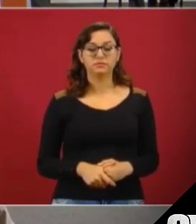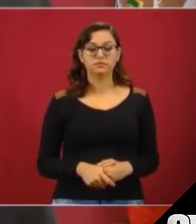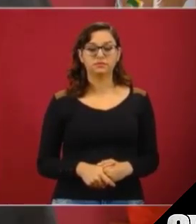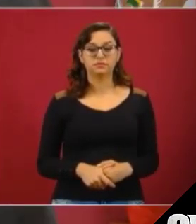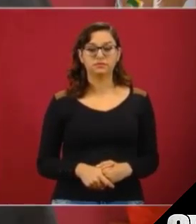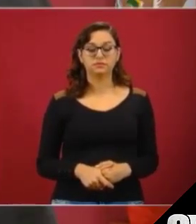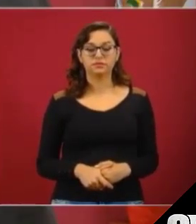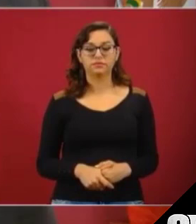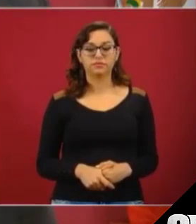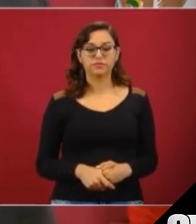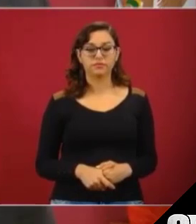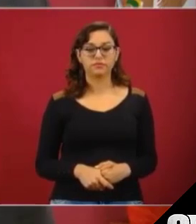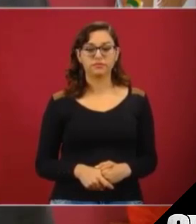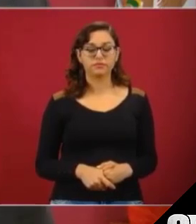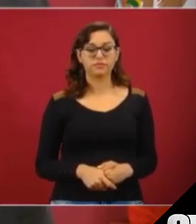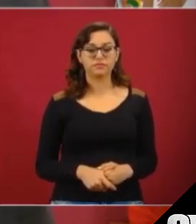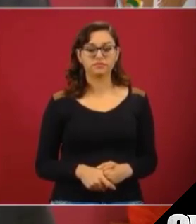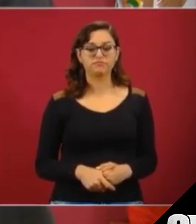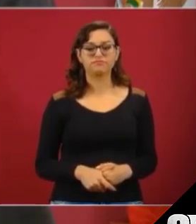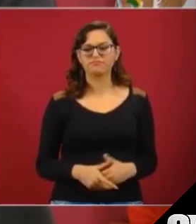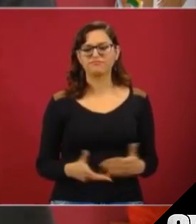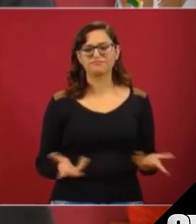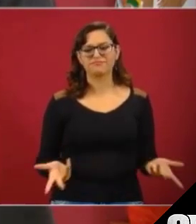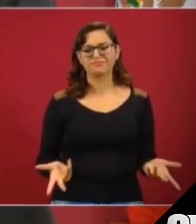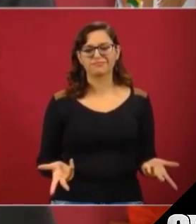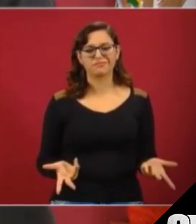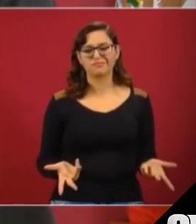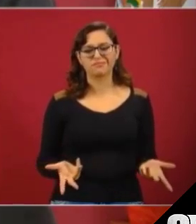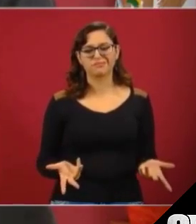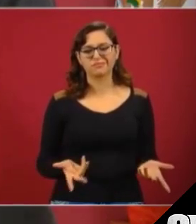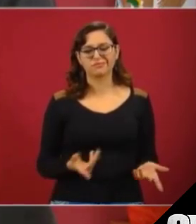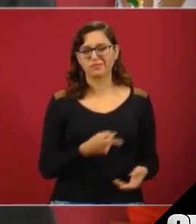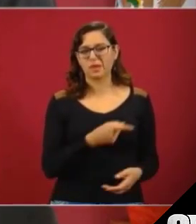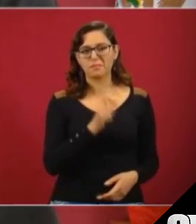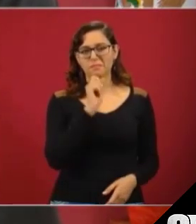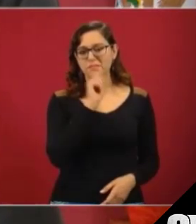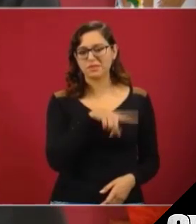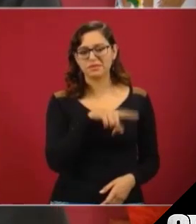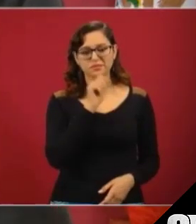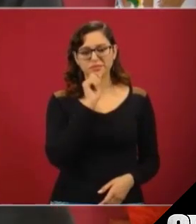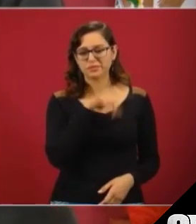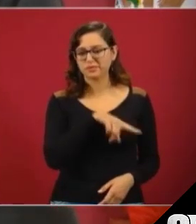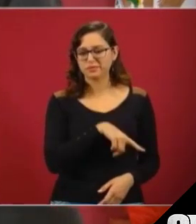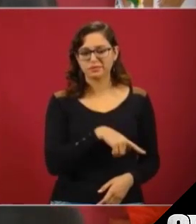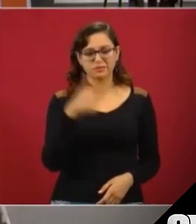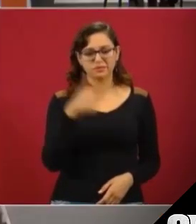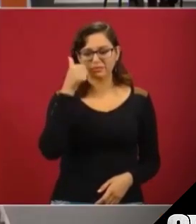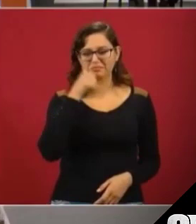Son predecibles, muy obvios.